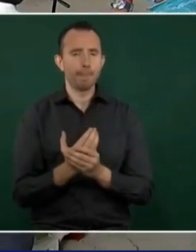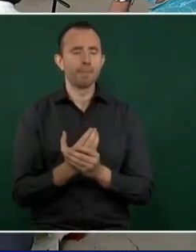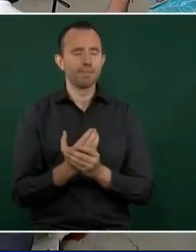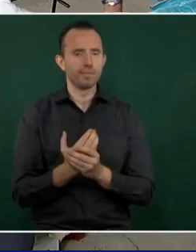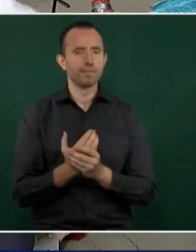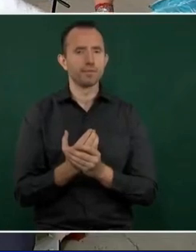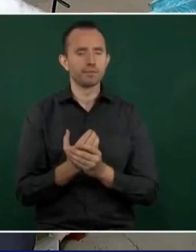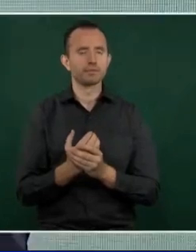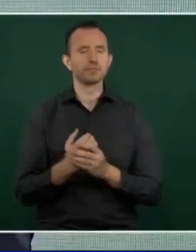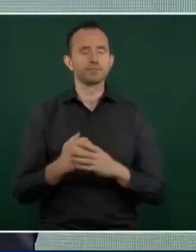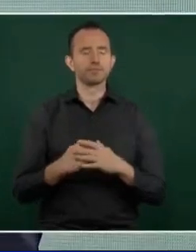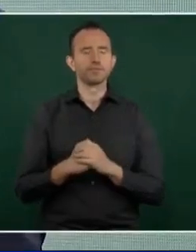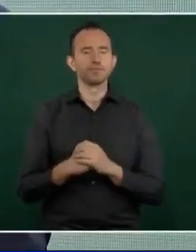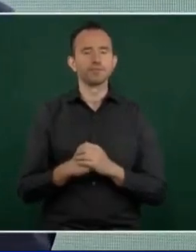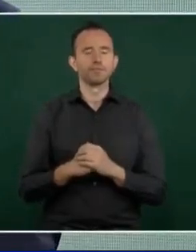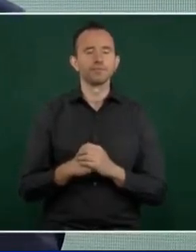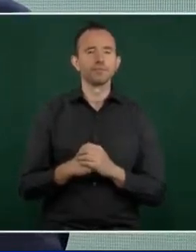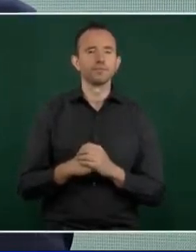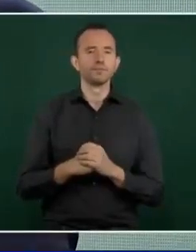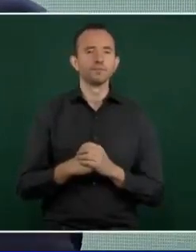es decir, las pruebas,